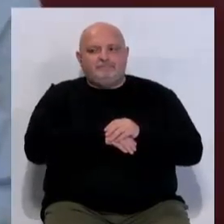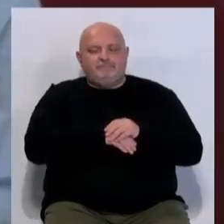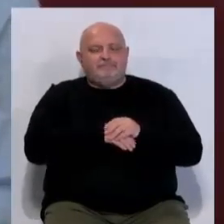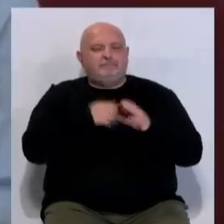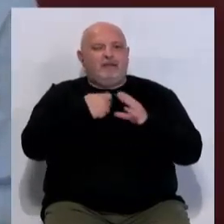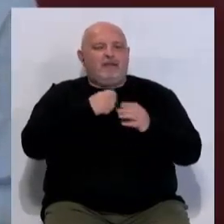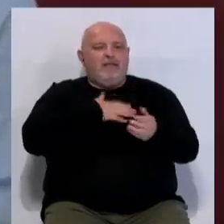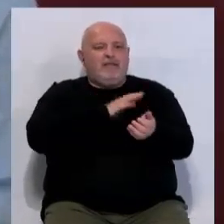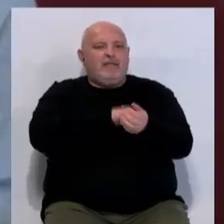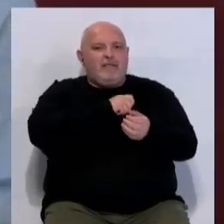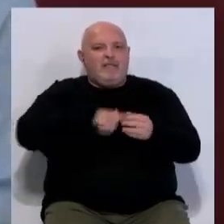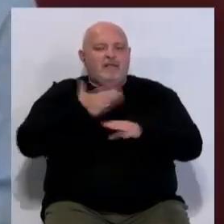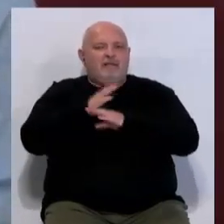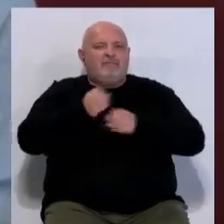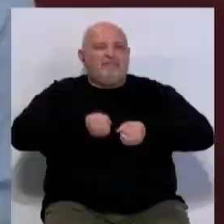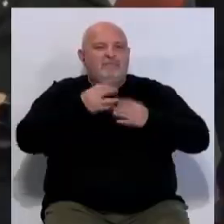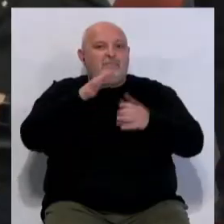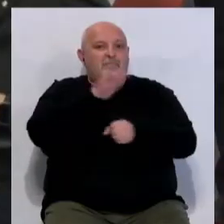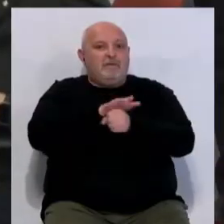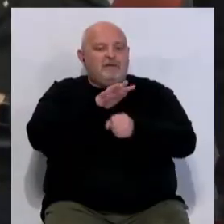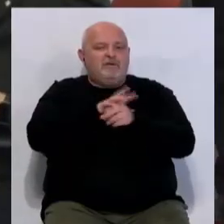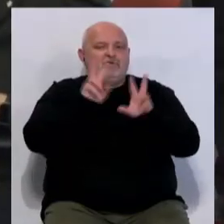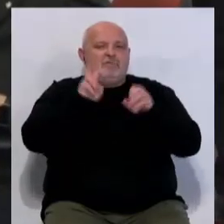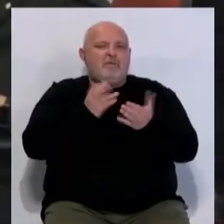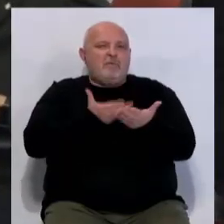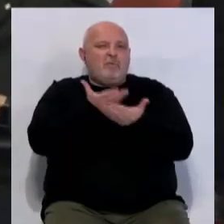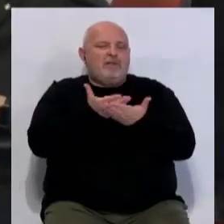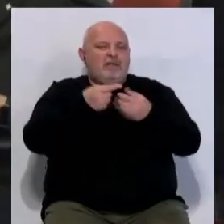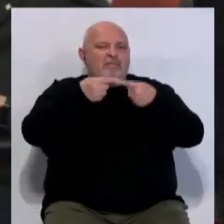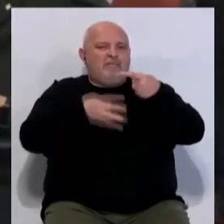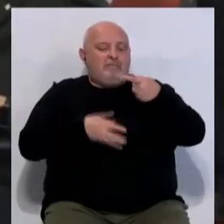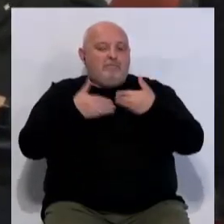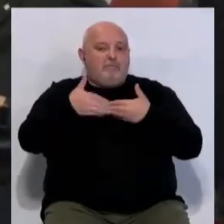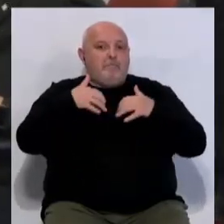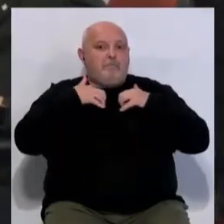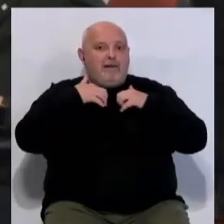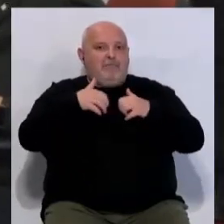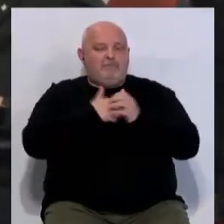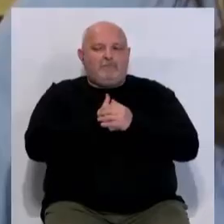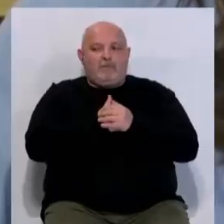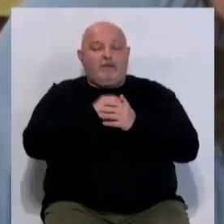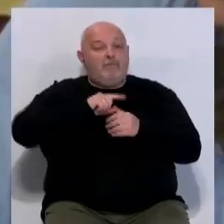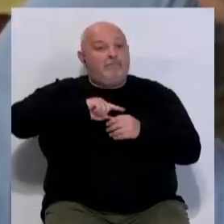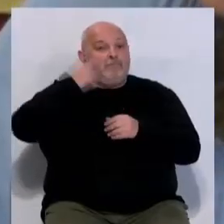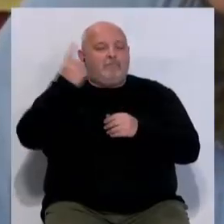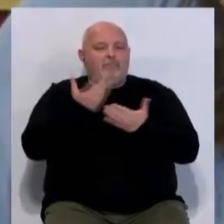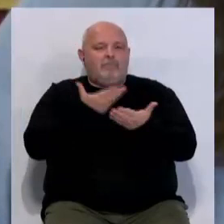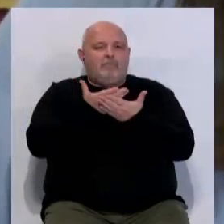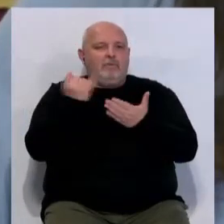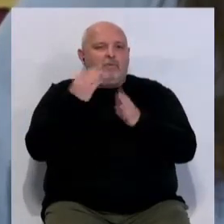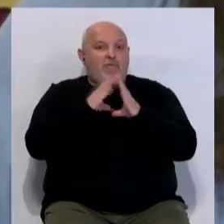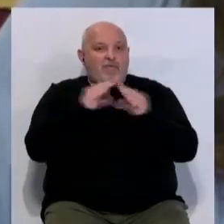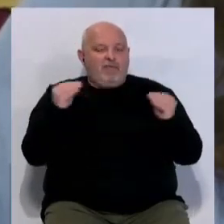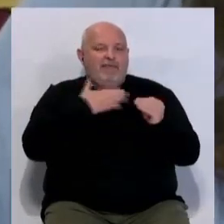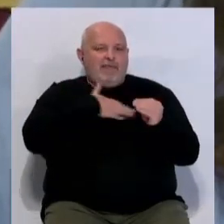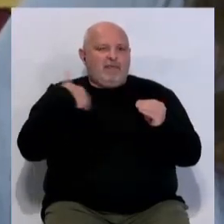Adelante Izquierda Gaditana ha informado este martes sobre las propuestas para el próximo Pleno. En primer lugar, ha pedido a la Junta de